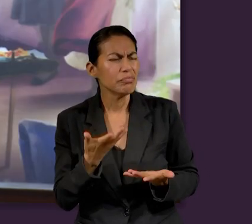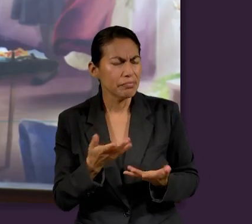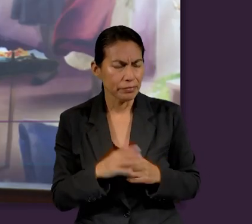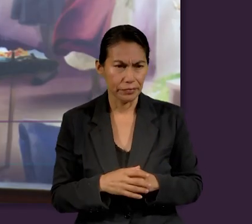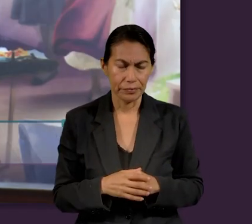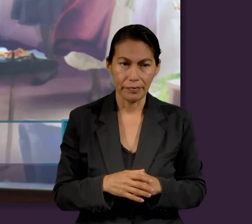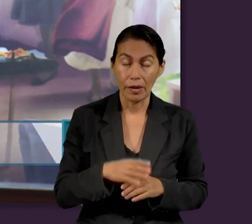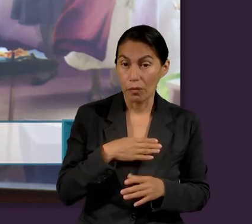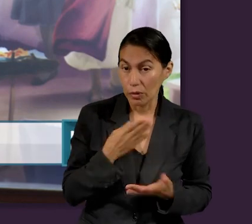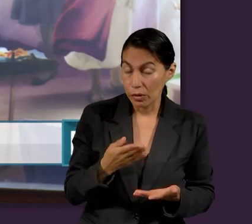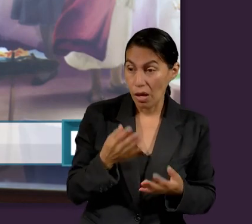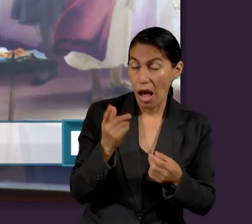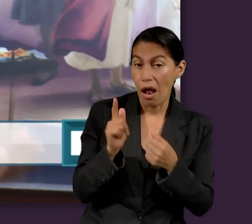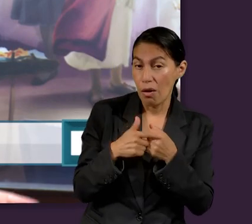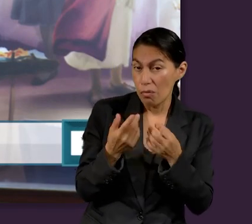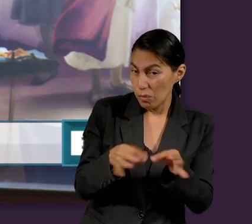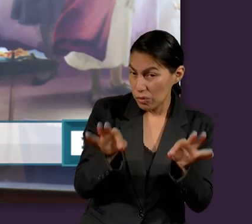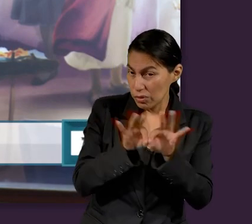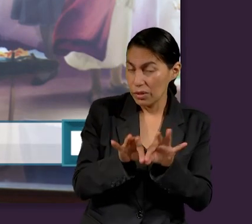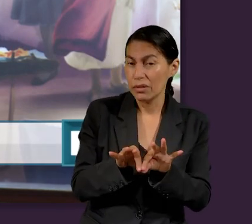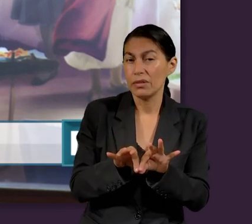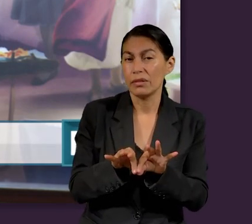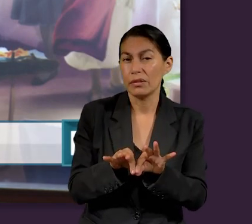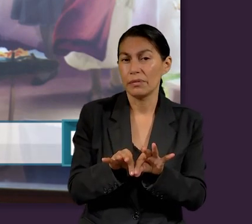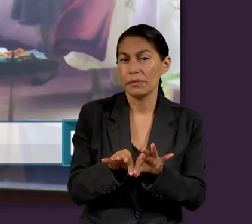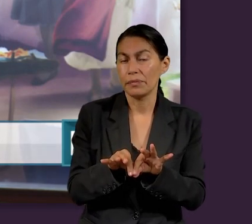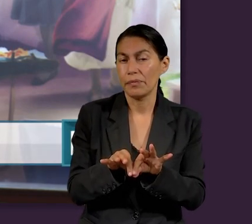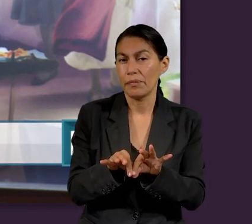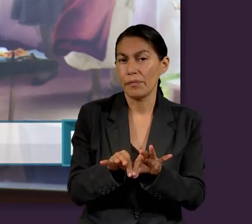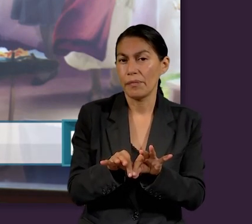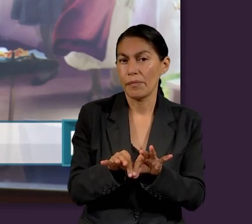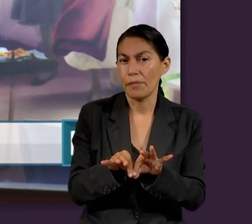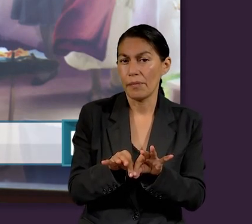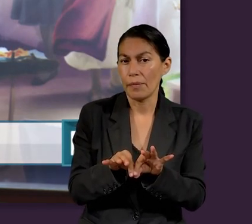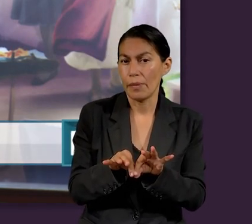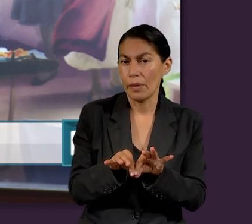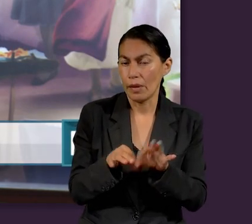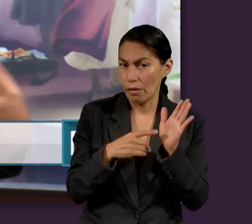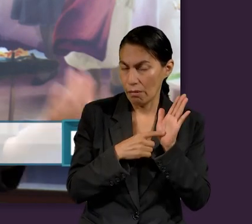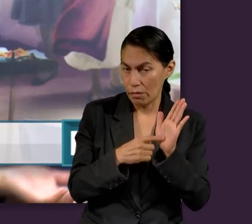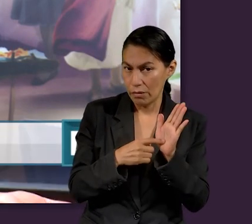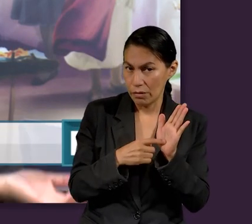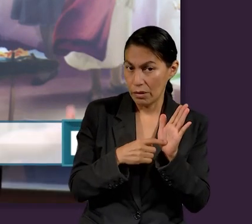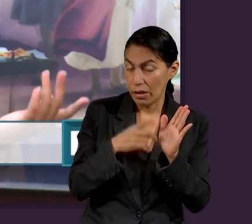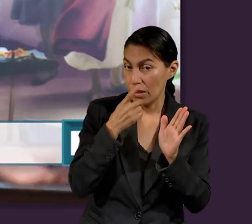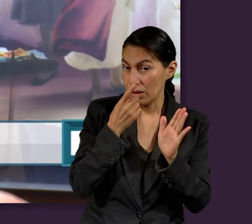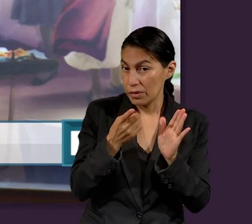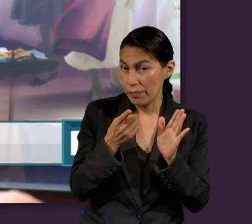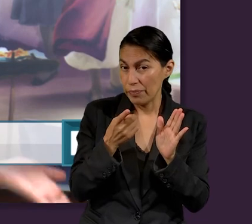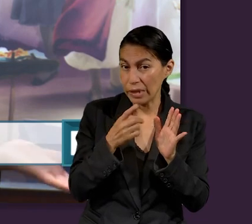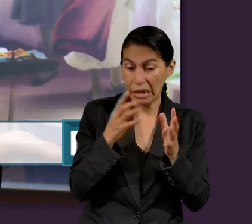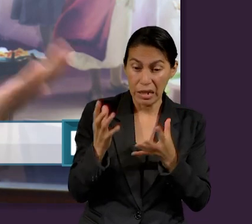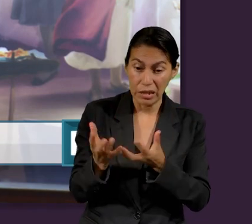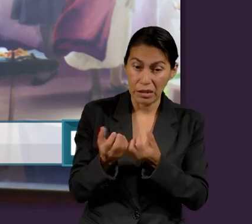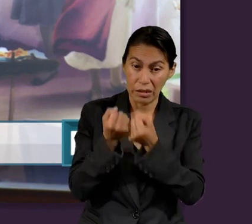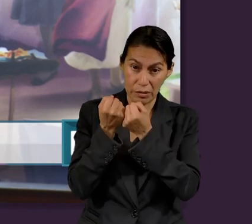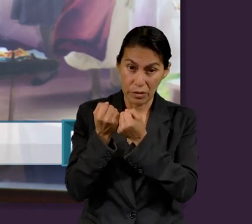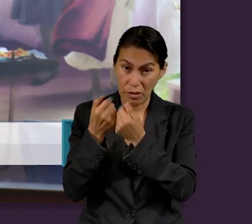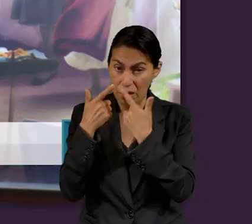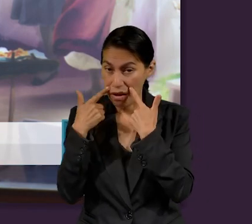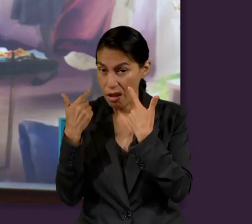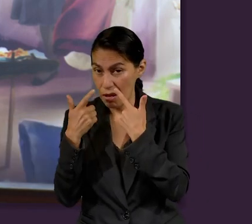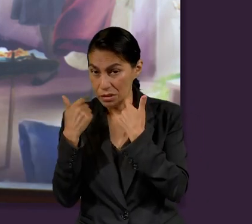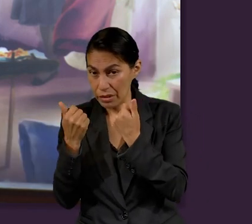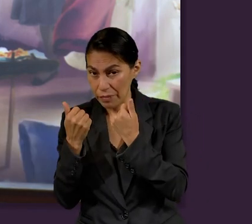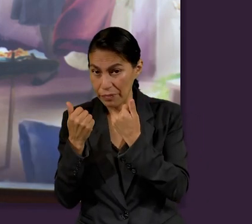muy importante también que nos viene diciendo la lección es lo que viene diciendo la diferencia entre lo que es salvación por gracia